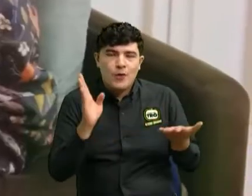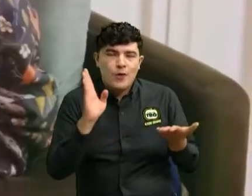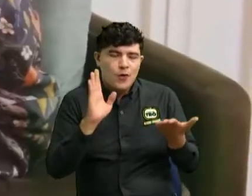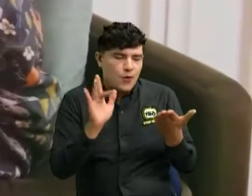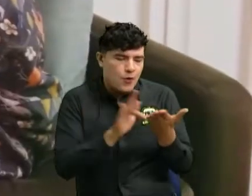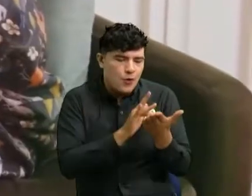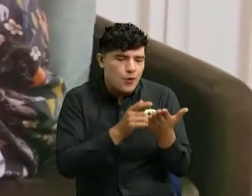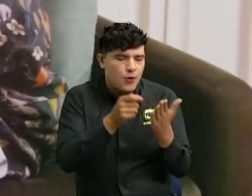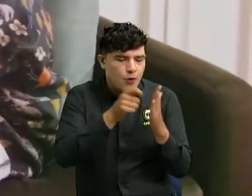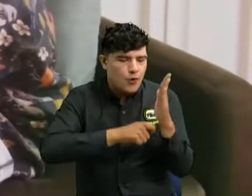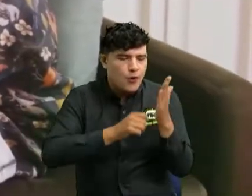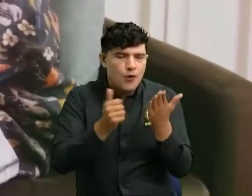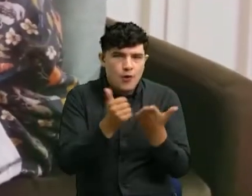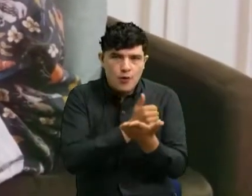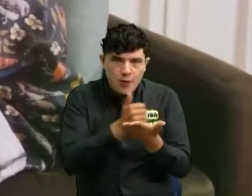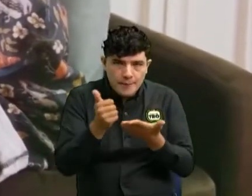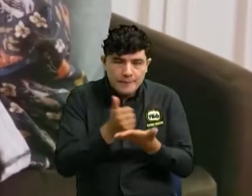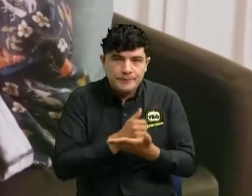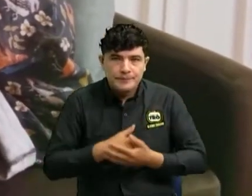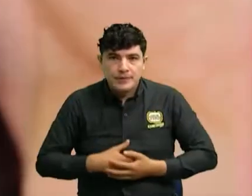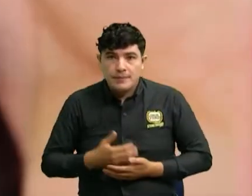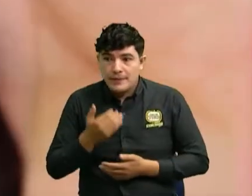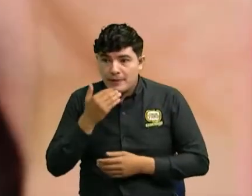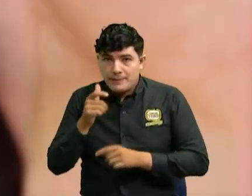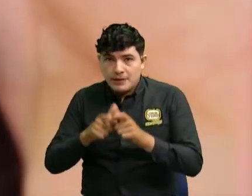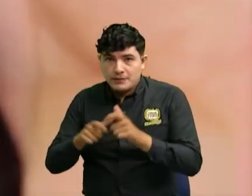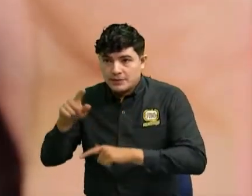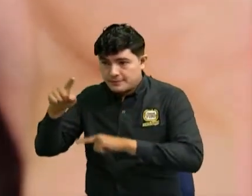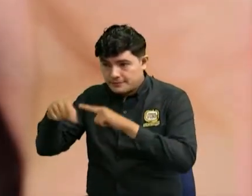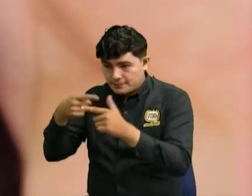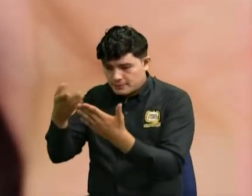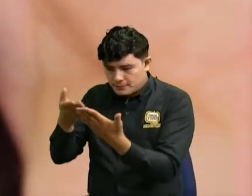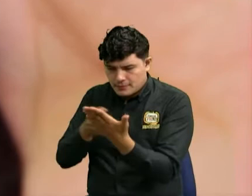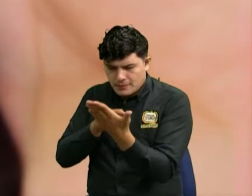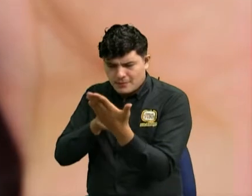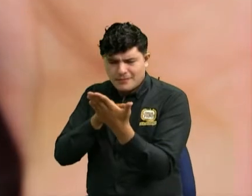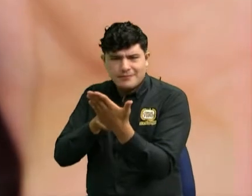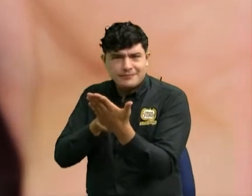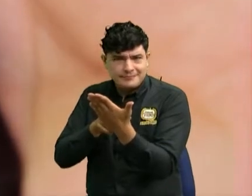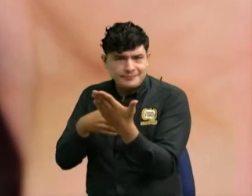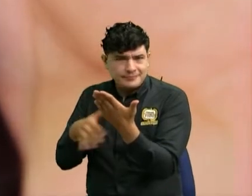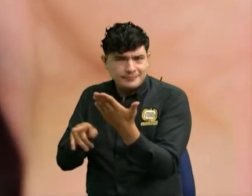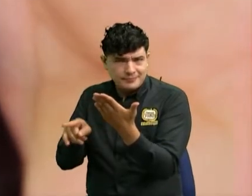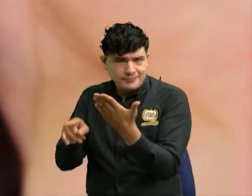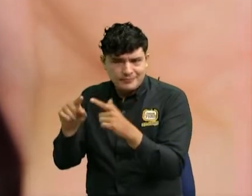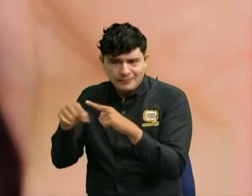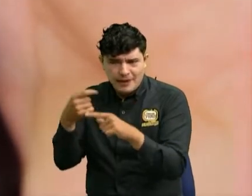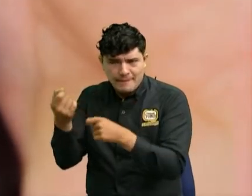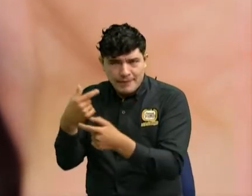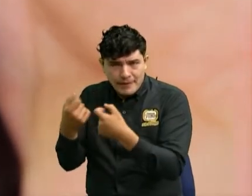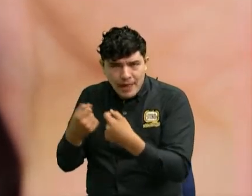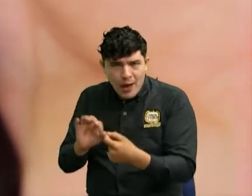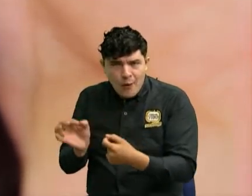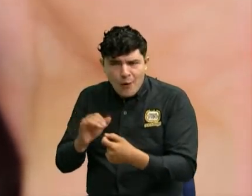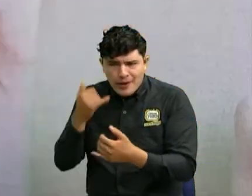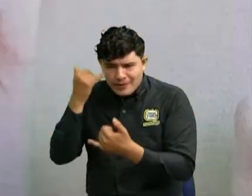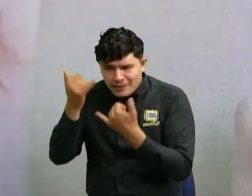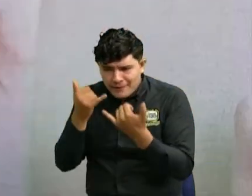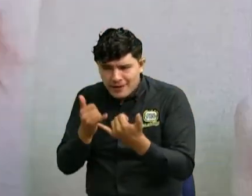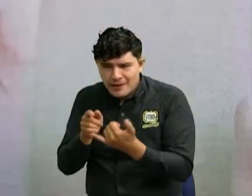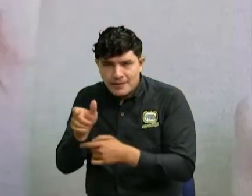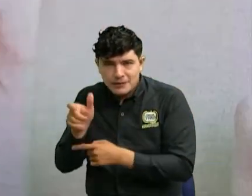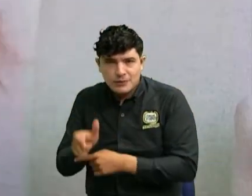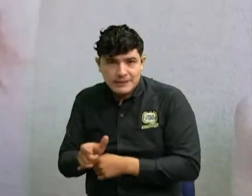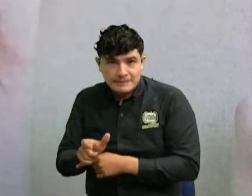correo electrónico o de texto que imita o suplanta la identidad de una persona u organización de confianza un